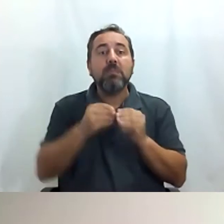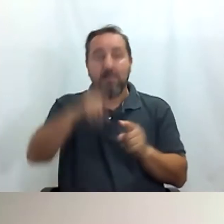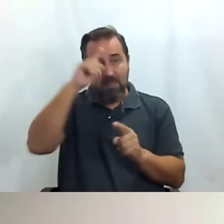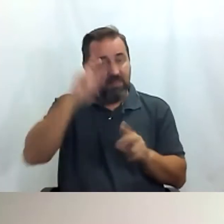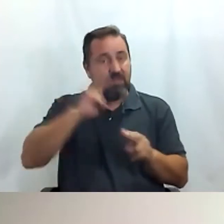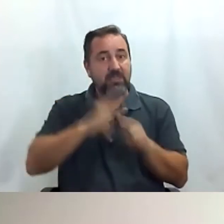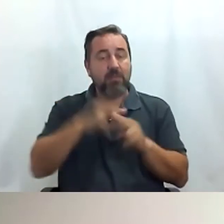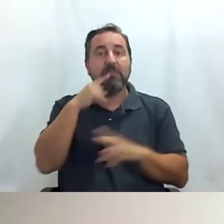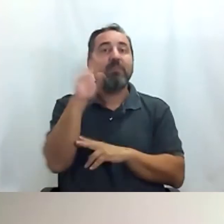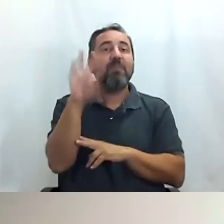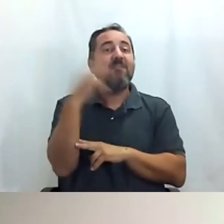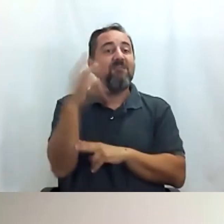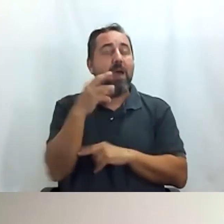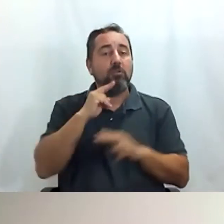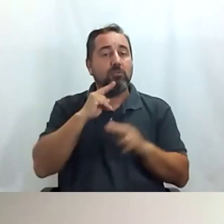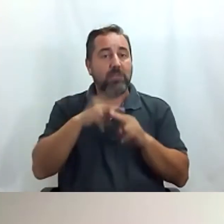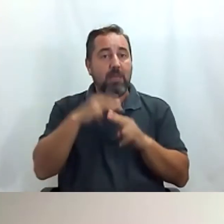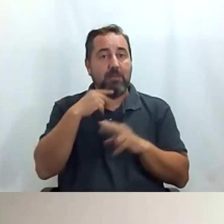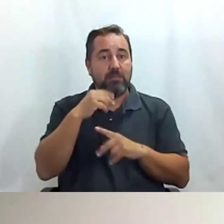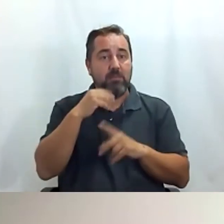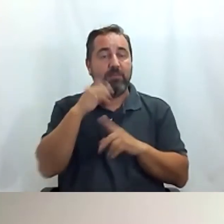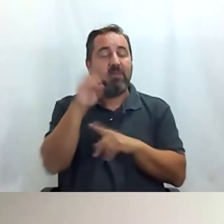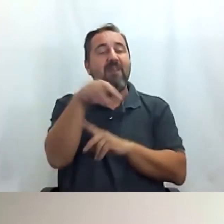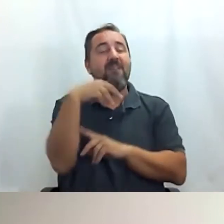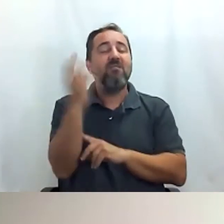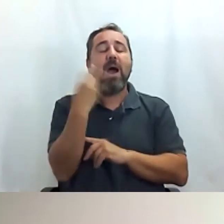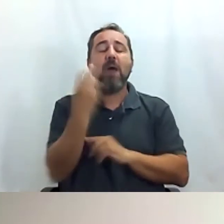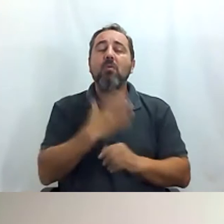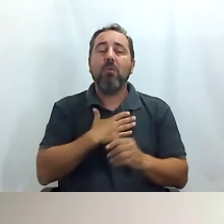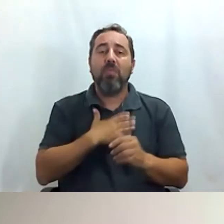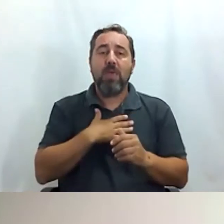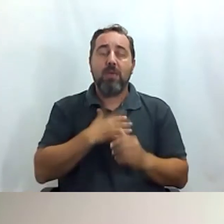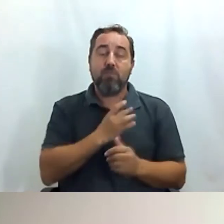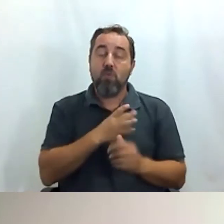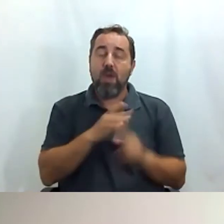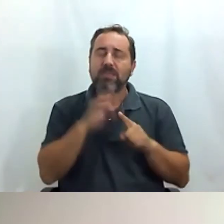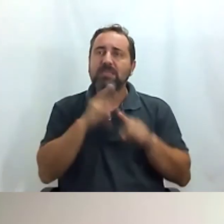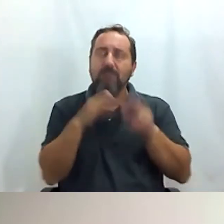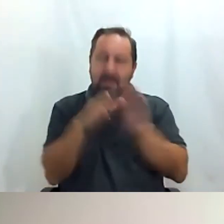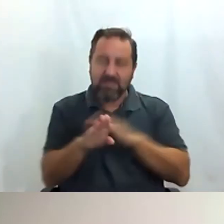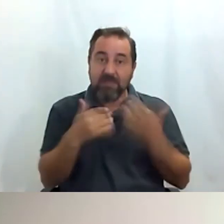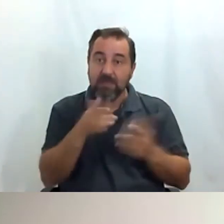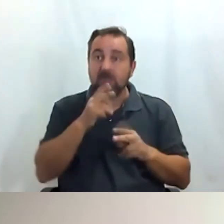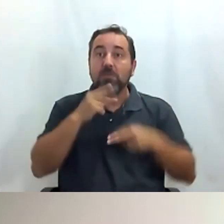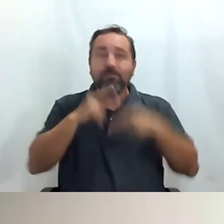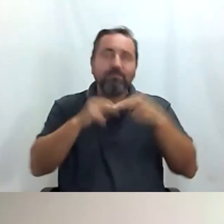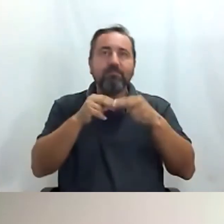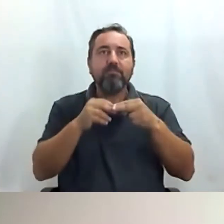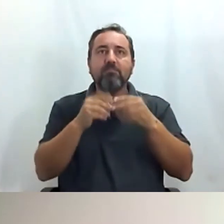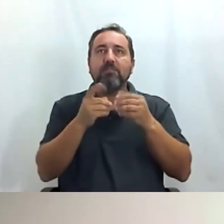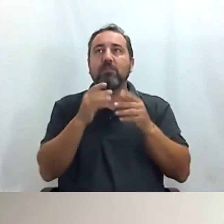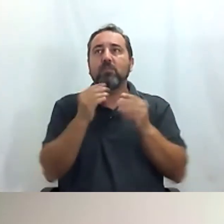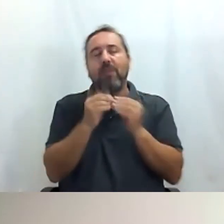es el Faro de Moncloa. Estamos haciendo también obras para que sea accesible, que es un reto importante, puesto que la infraestructura no lo hacía